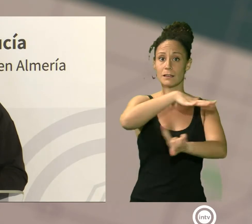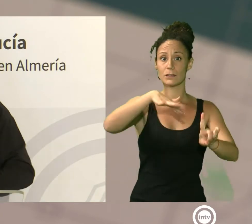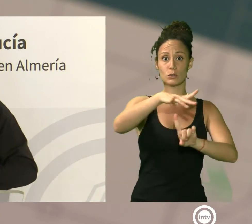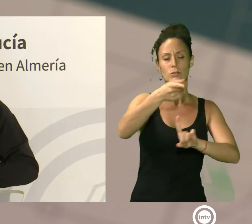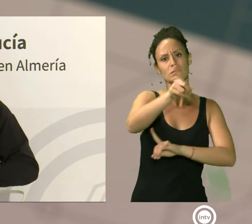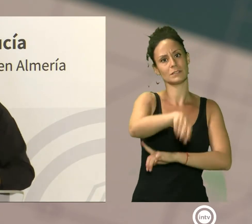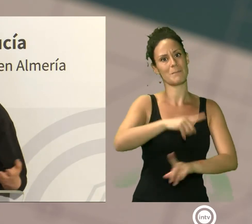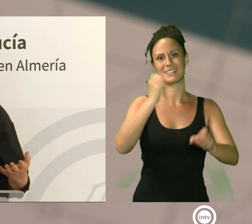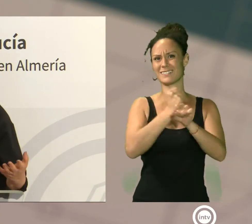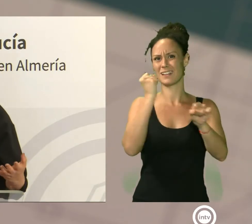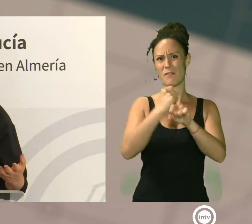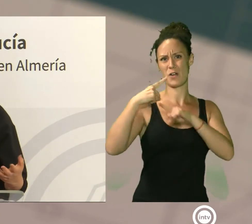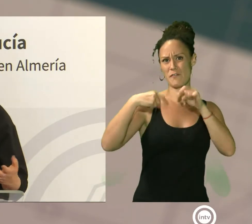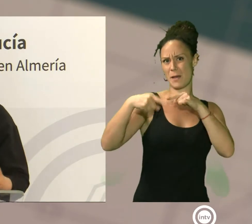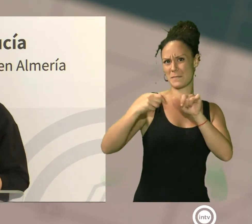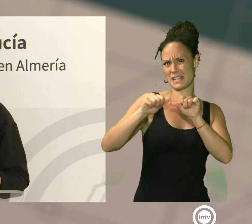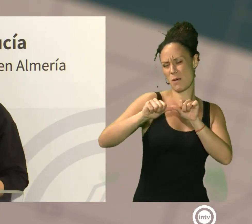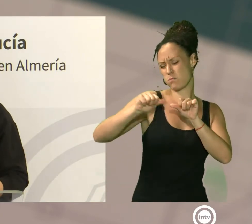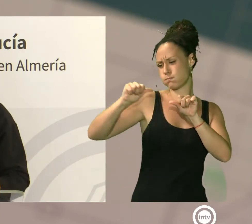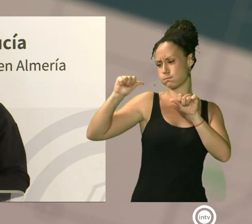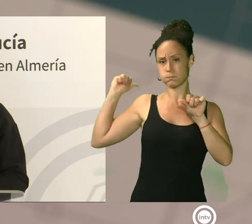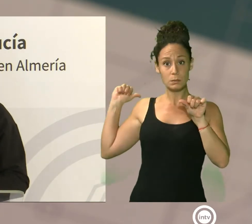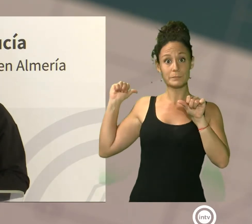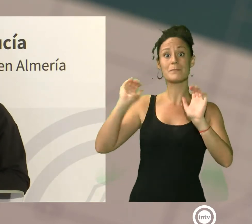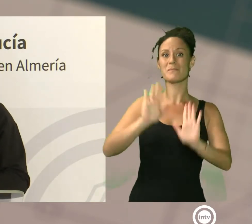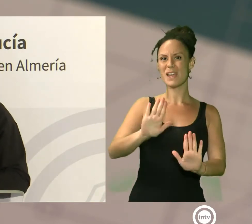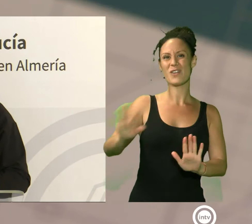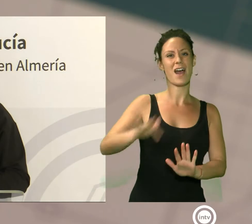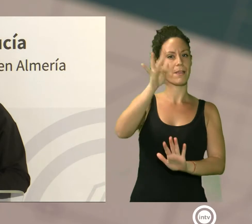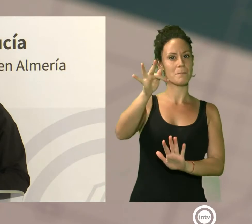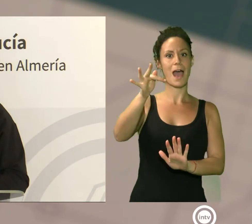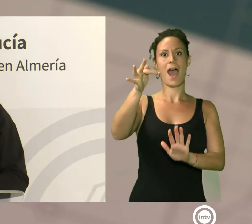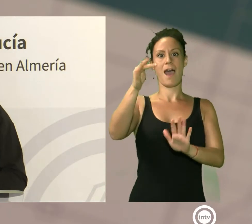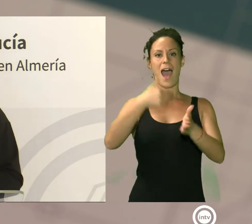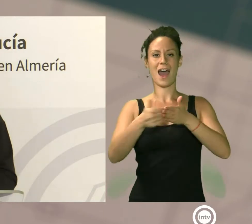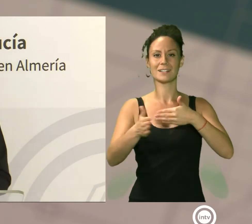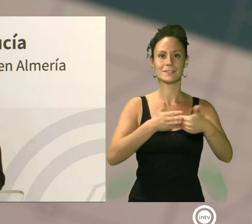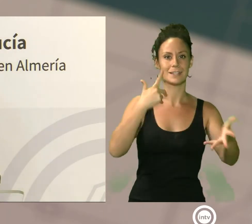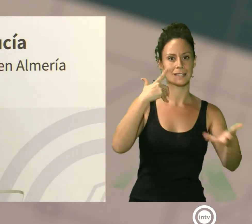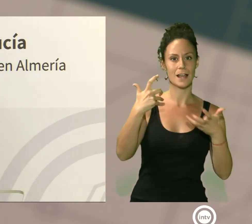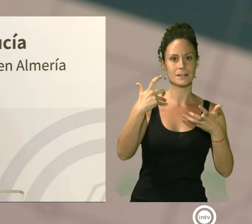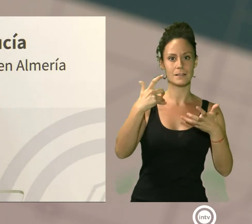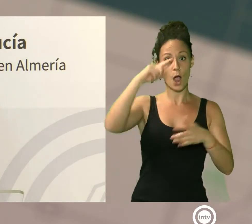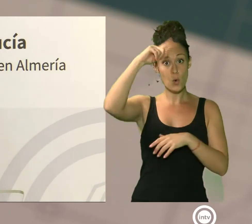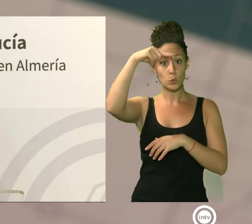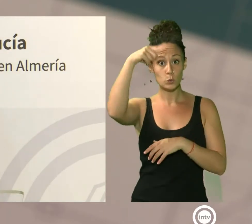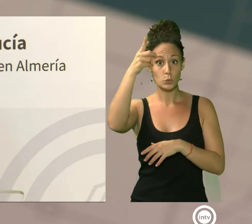familias desde hace muchísimos años, pero es mucho más. Es artesanía, es cultura, pero también adicionalmente